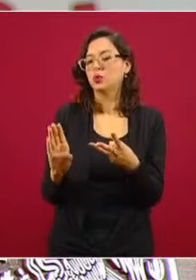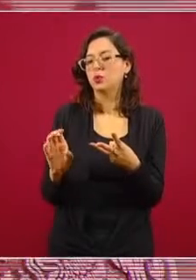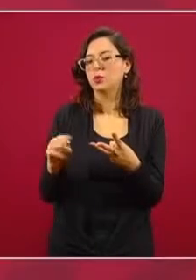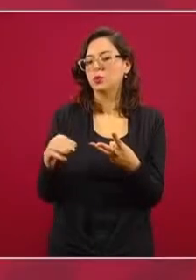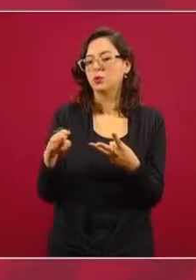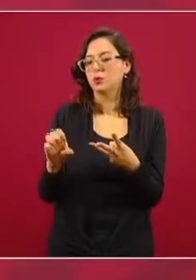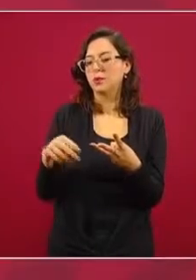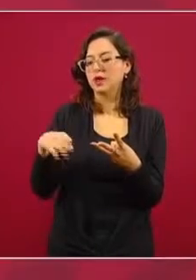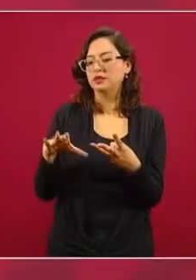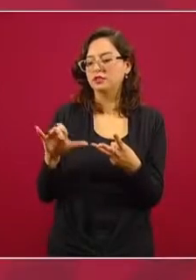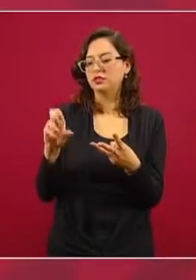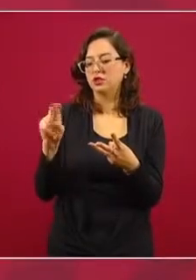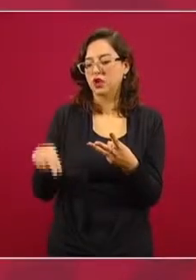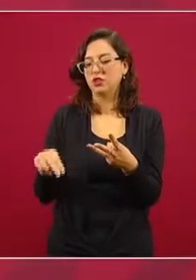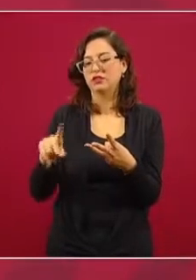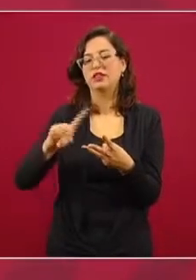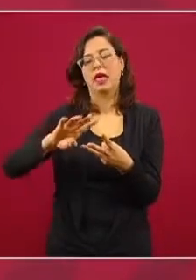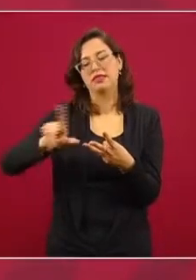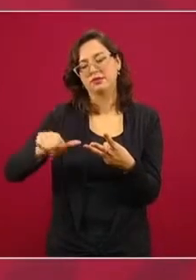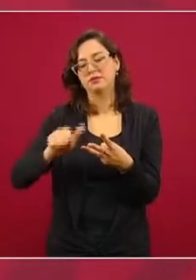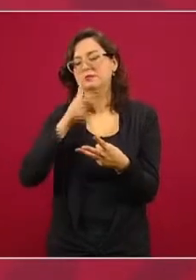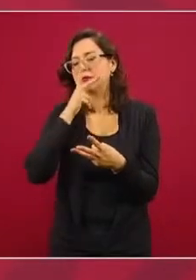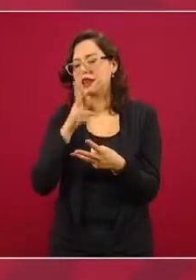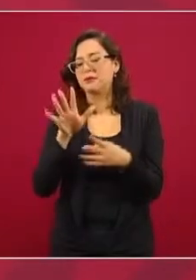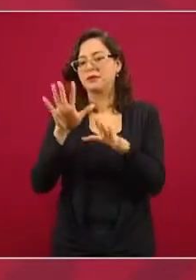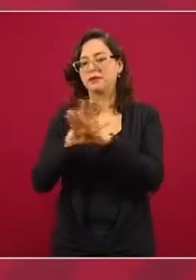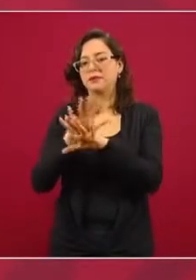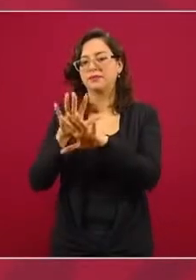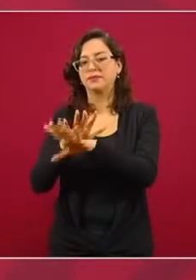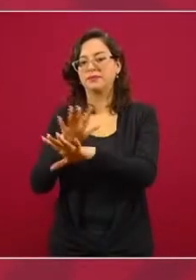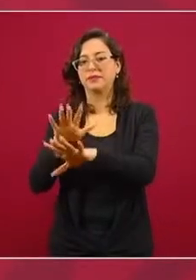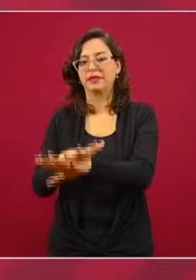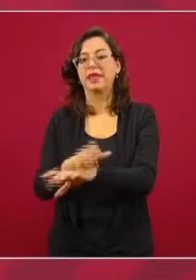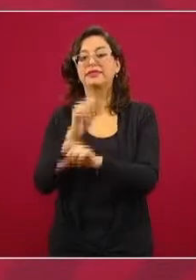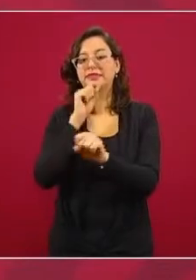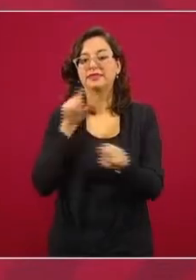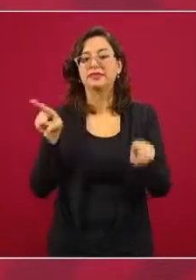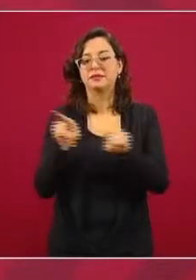luego de chayote, embute, pues el sobre.